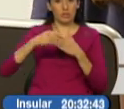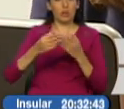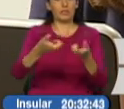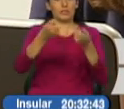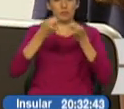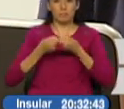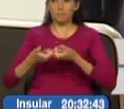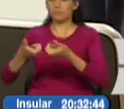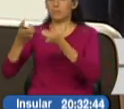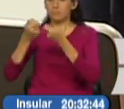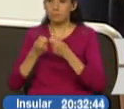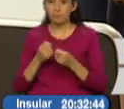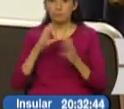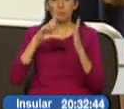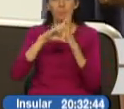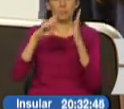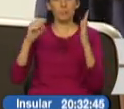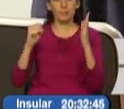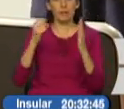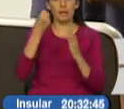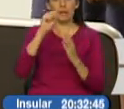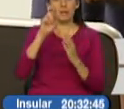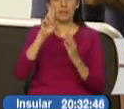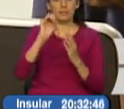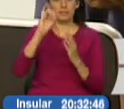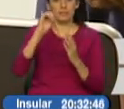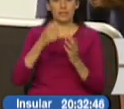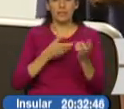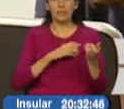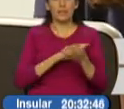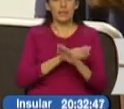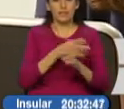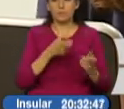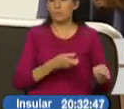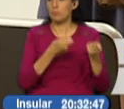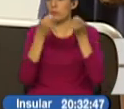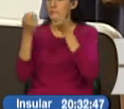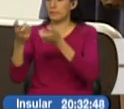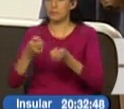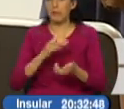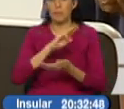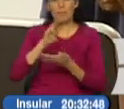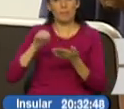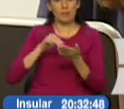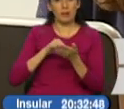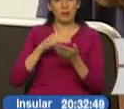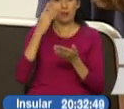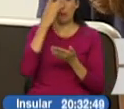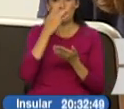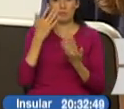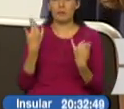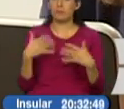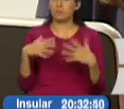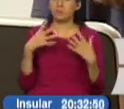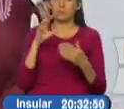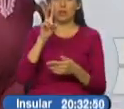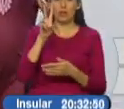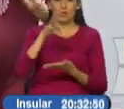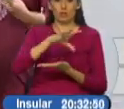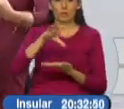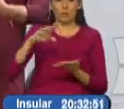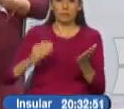recaudaciones y reinvertirlo en Manavilla y Esmeraldas han hecho que se reactive tremendamente estas dos provincias.